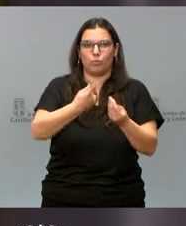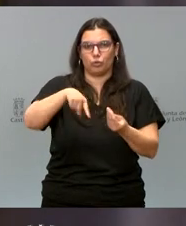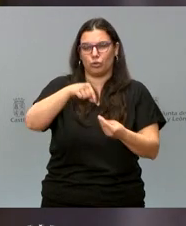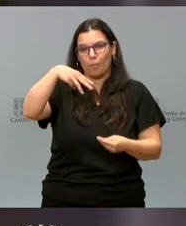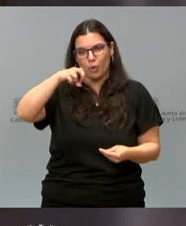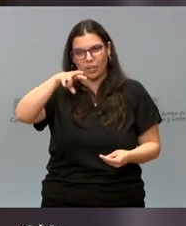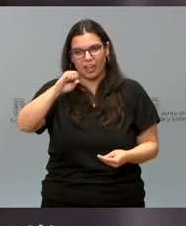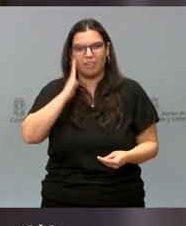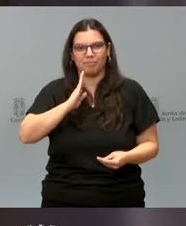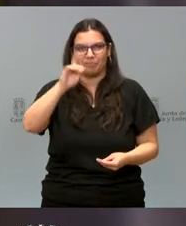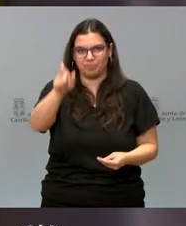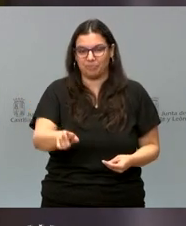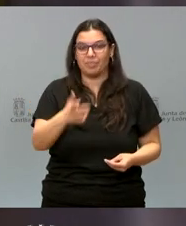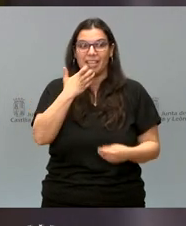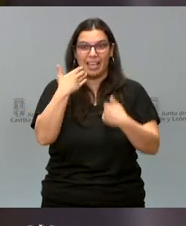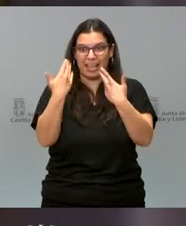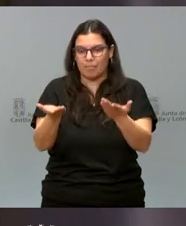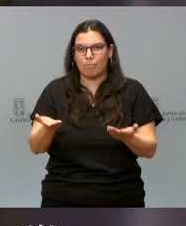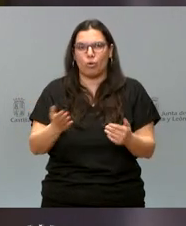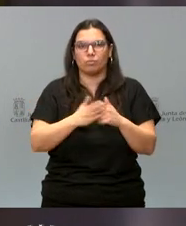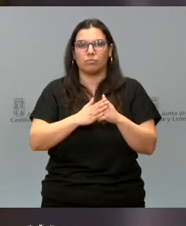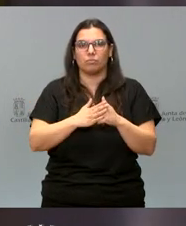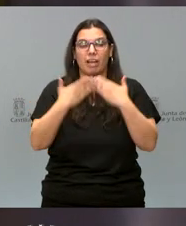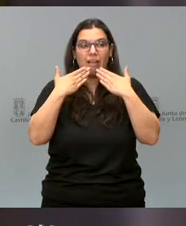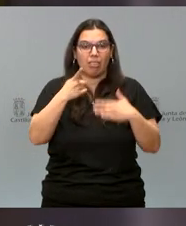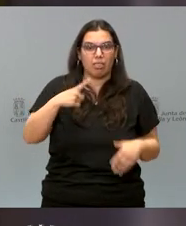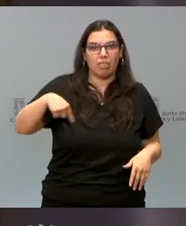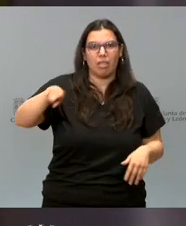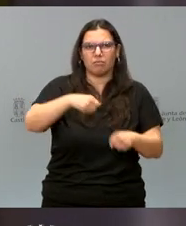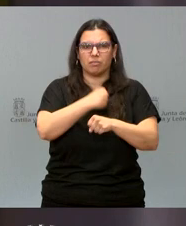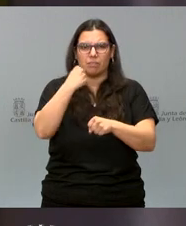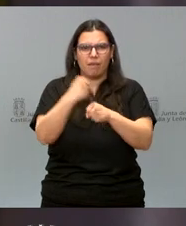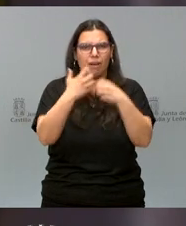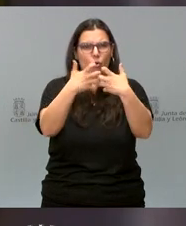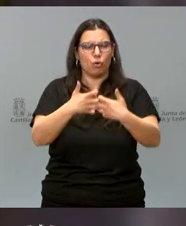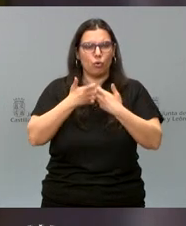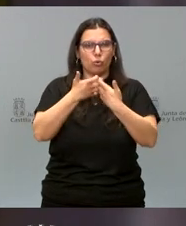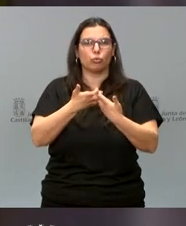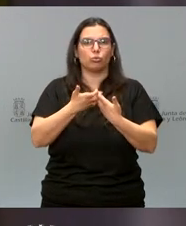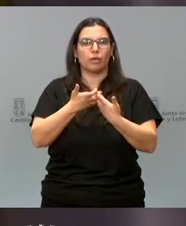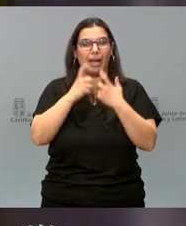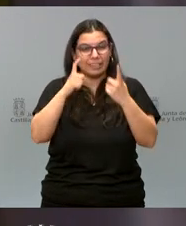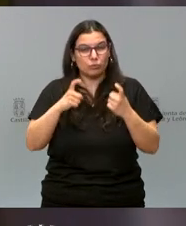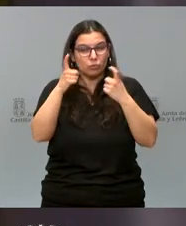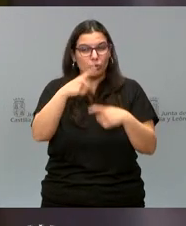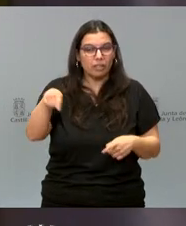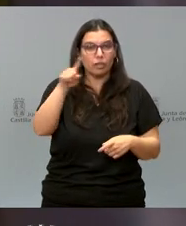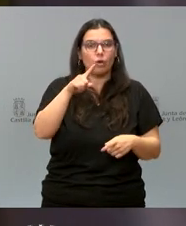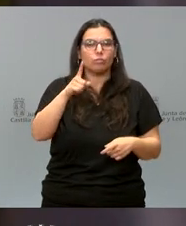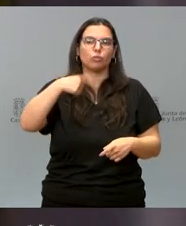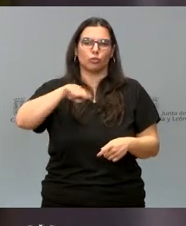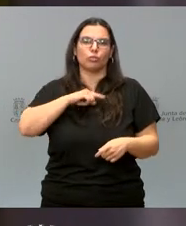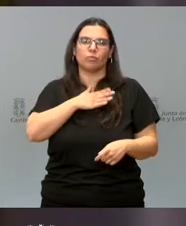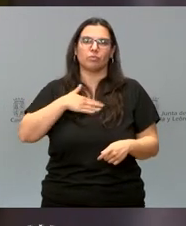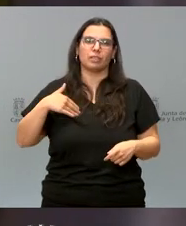con vuestro ejemplo, con vuestro trabajo, lucha, esfuerzo. Queremos